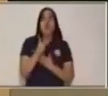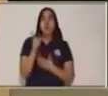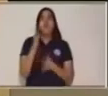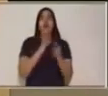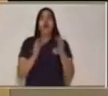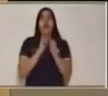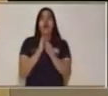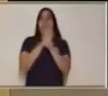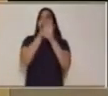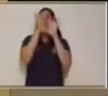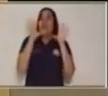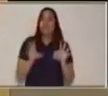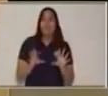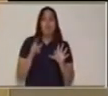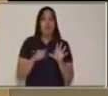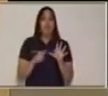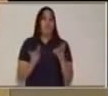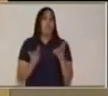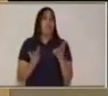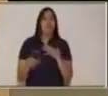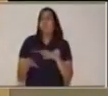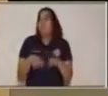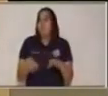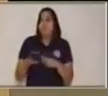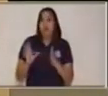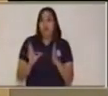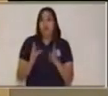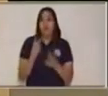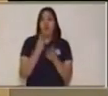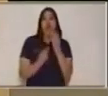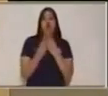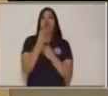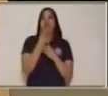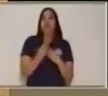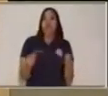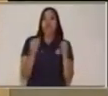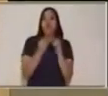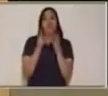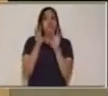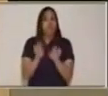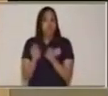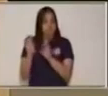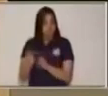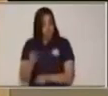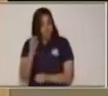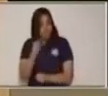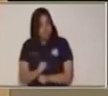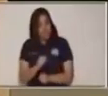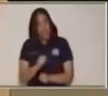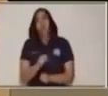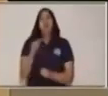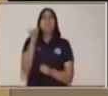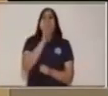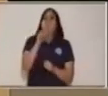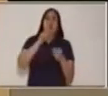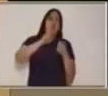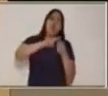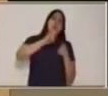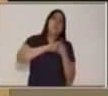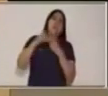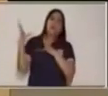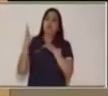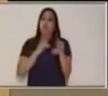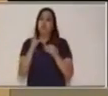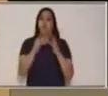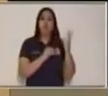una situación entre dos o más personas. Al igual que en la conversación, cada